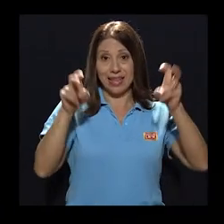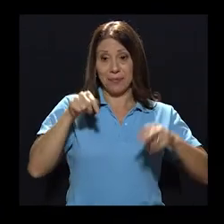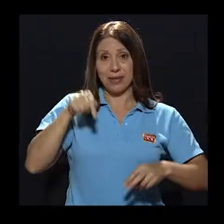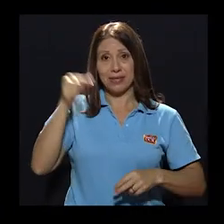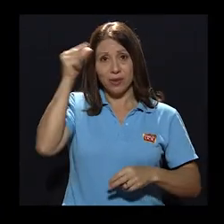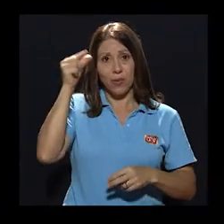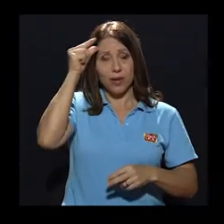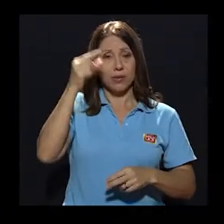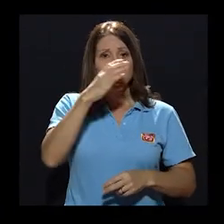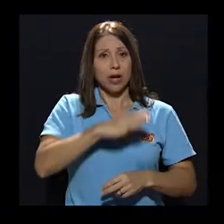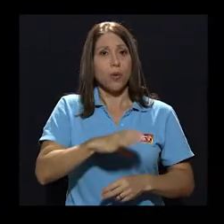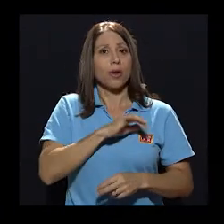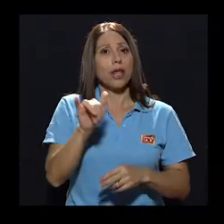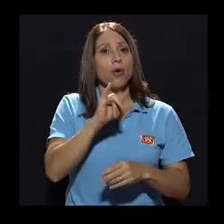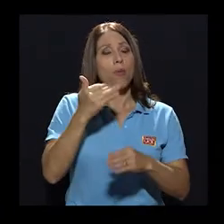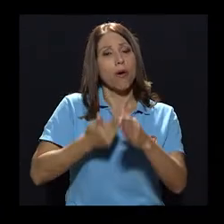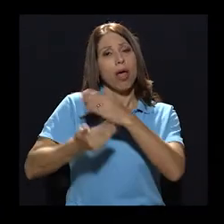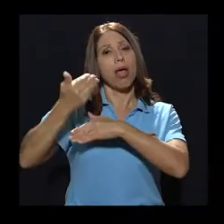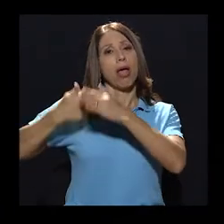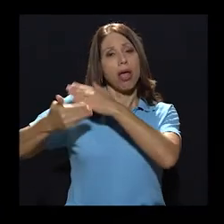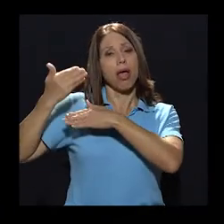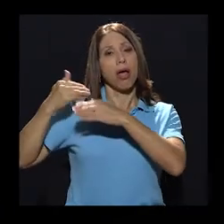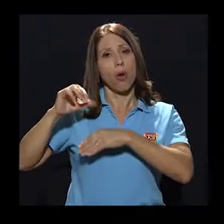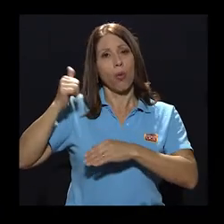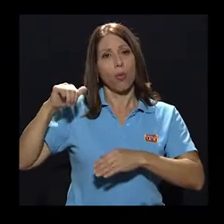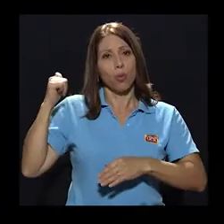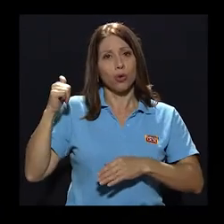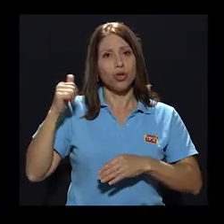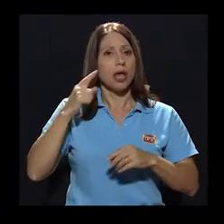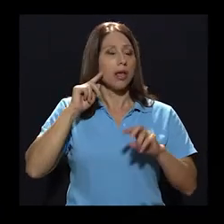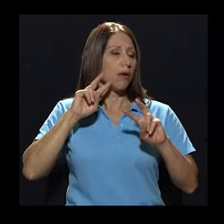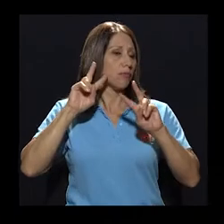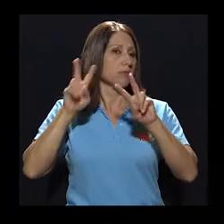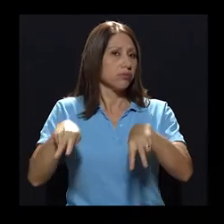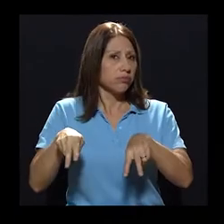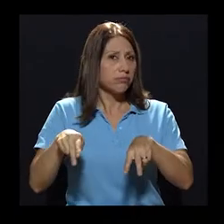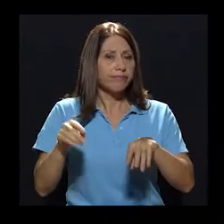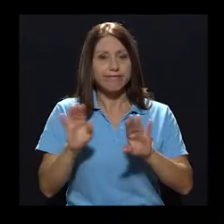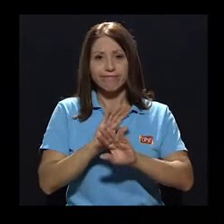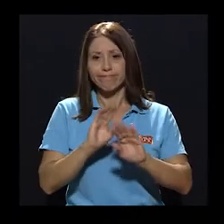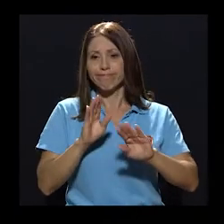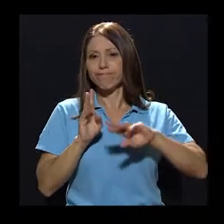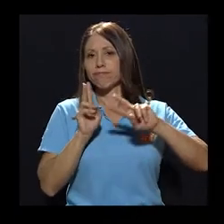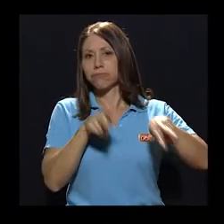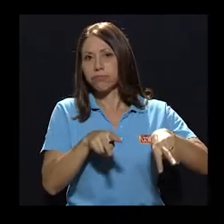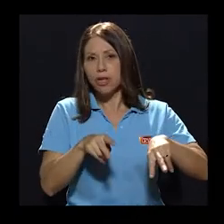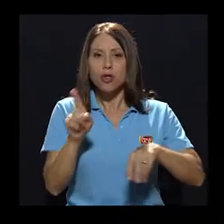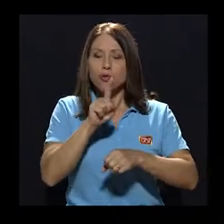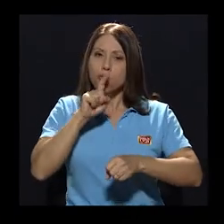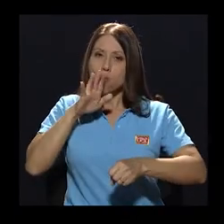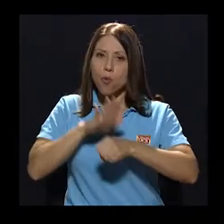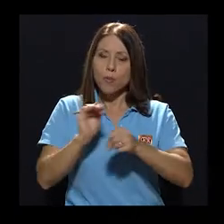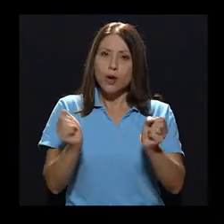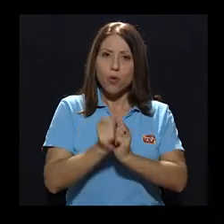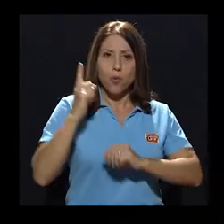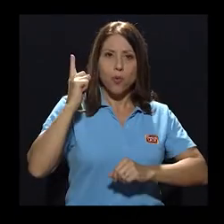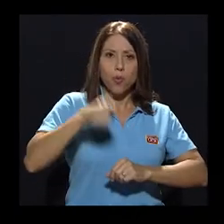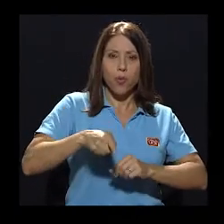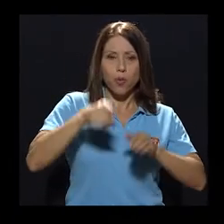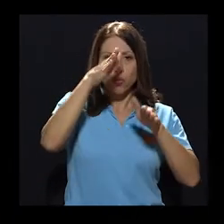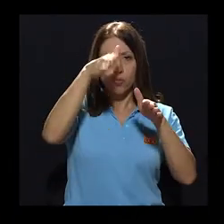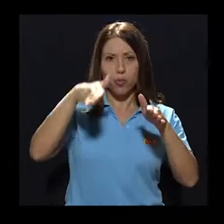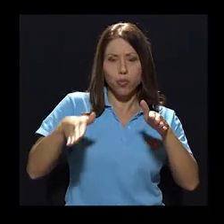gobierno se ha comportado como sus antecesores y ha sido omiso y negligente en hacer cumplir los mandatos de la